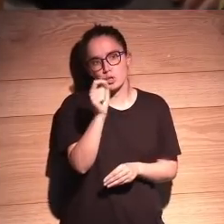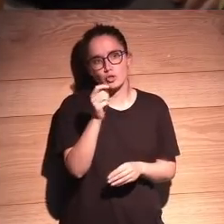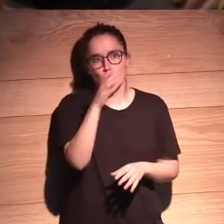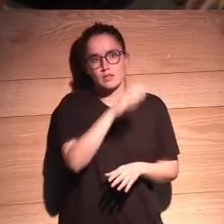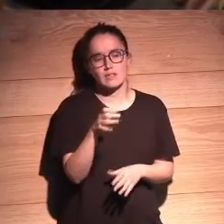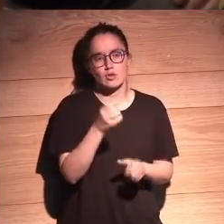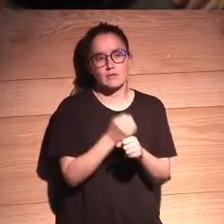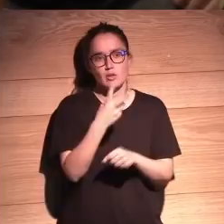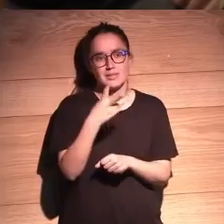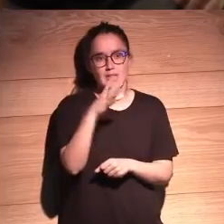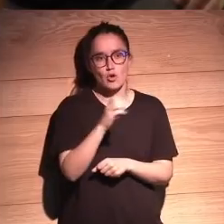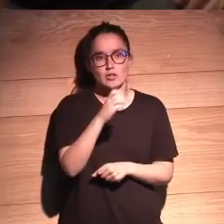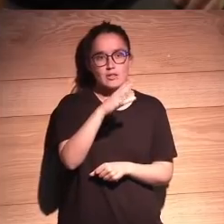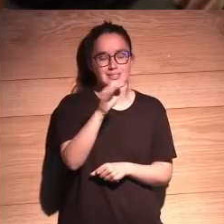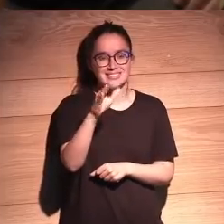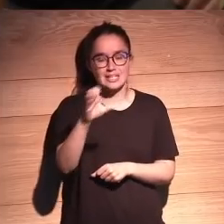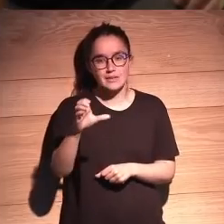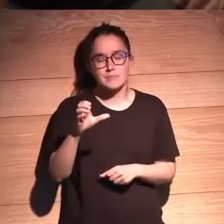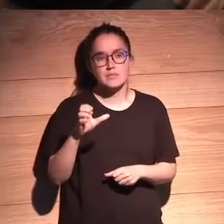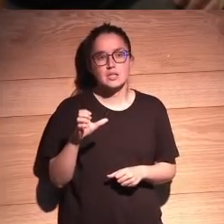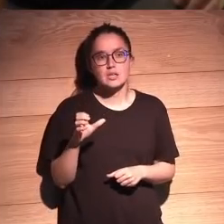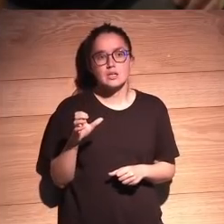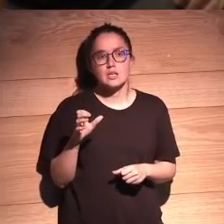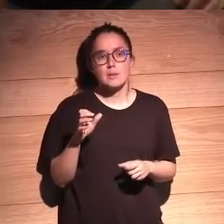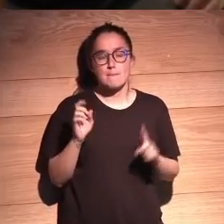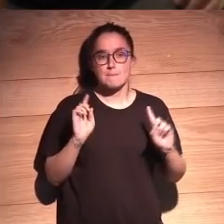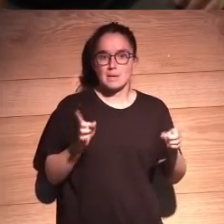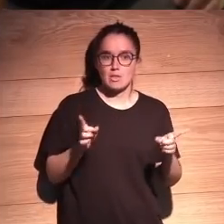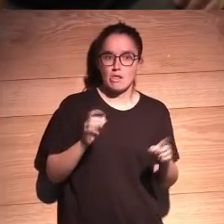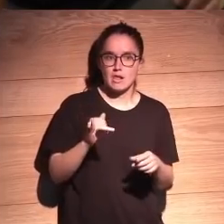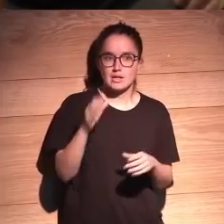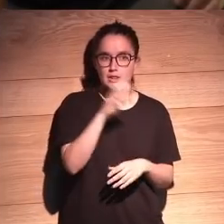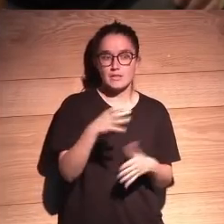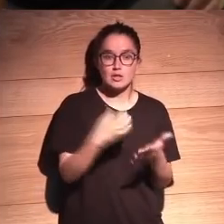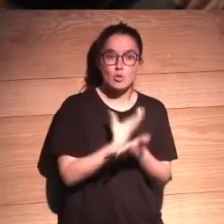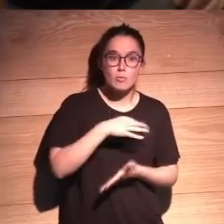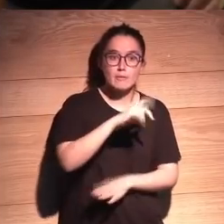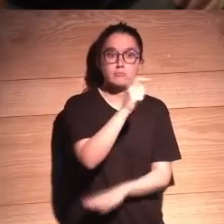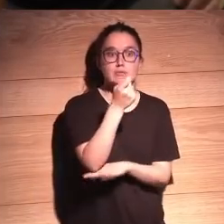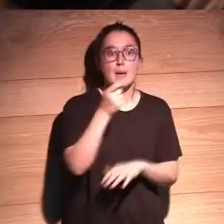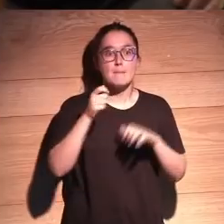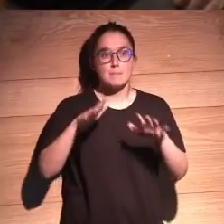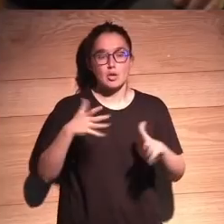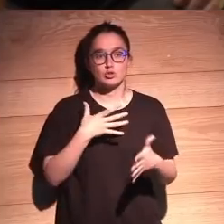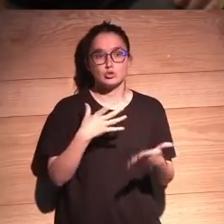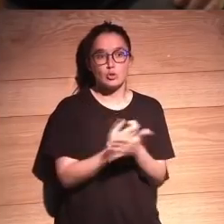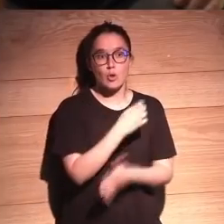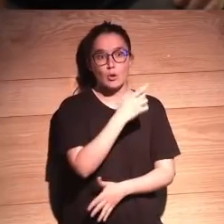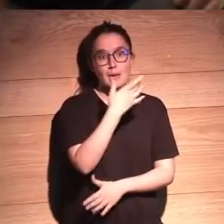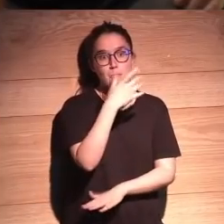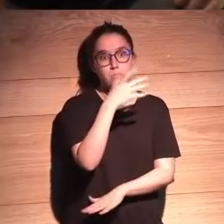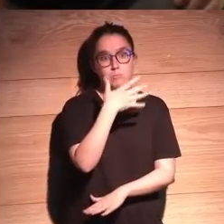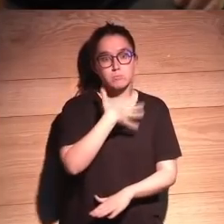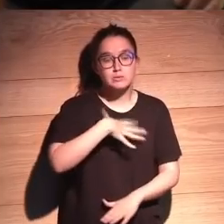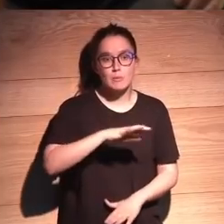sido científico 45 años en el CSIC y la verdad es que hay un principio de la prevención en ciencia todo es posible pero no todo lo posible es necesario